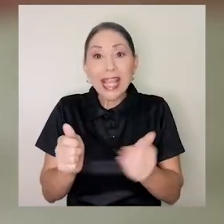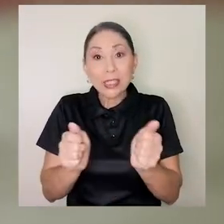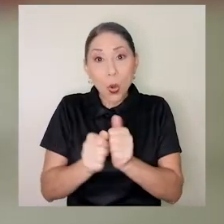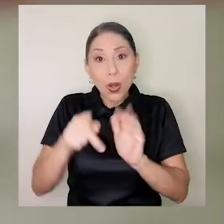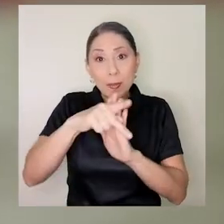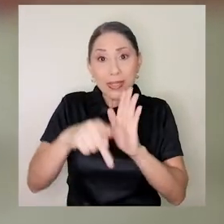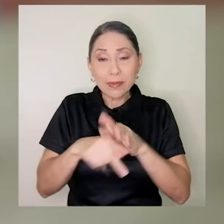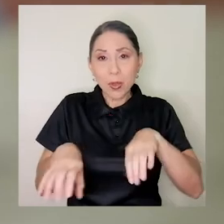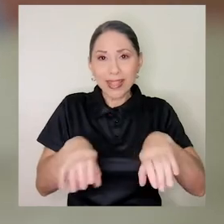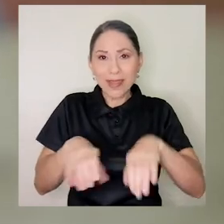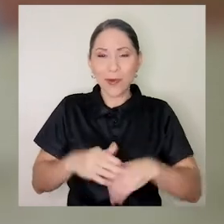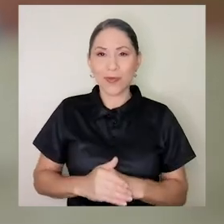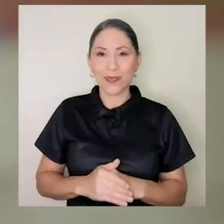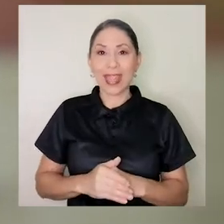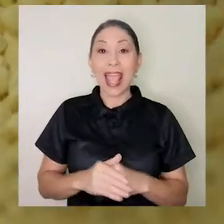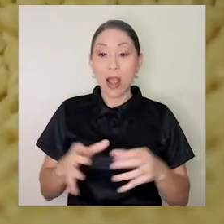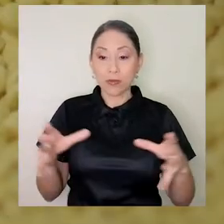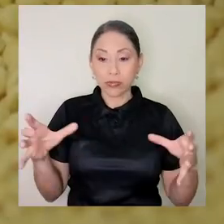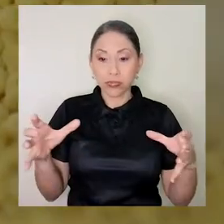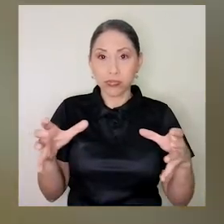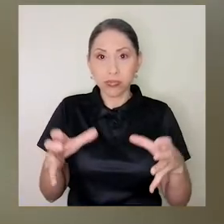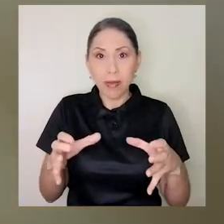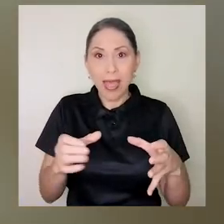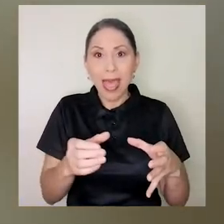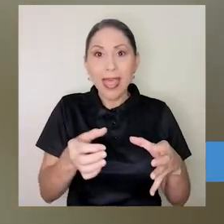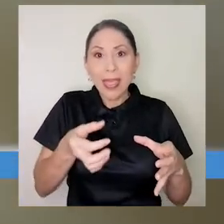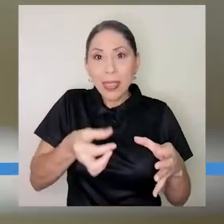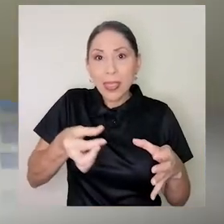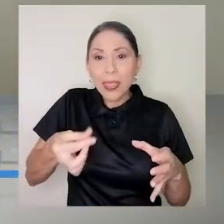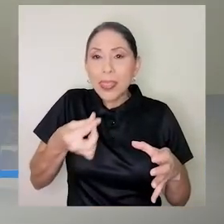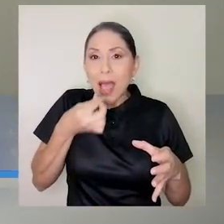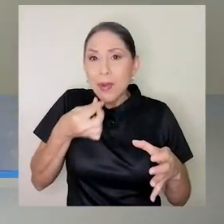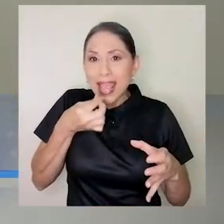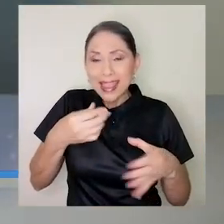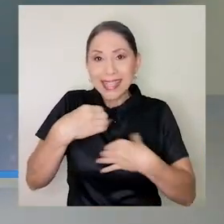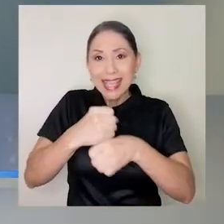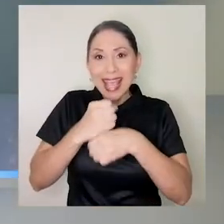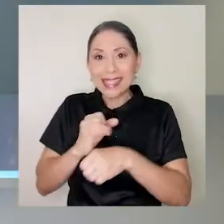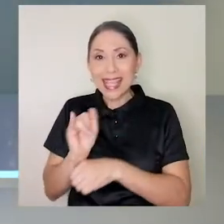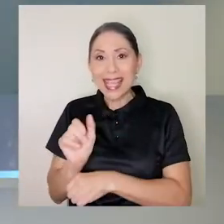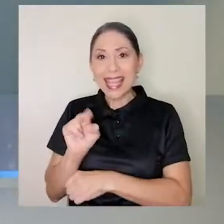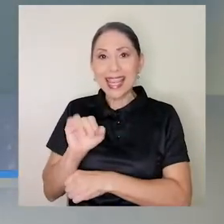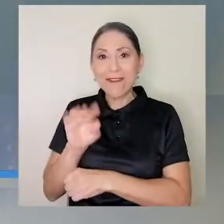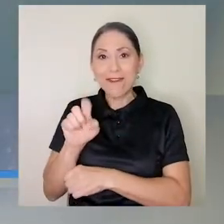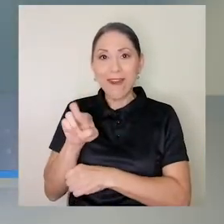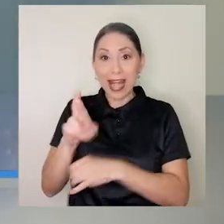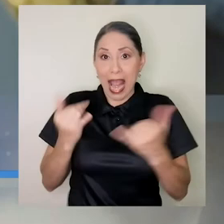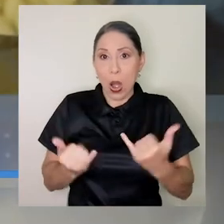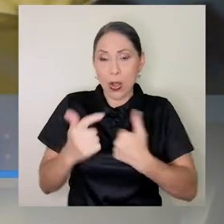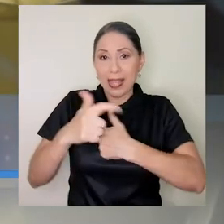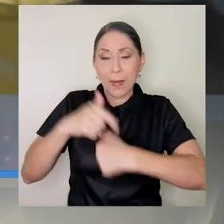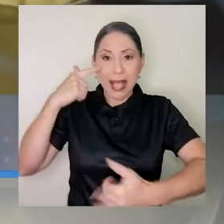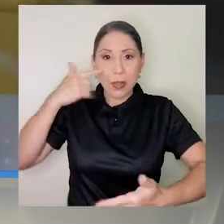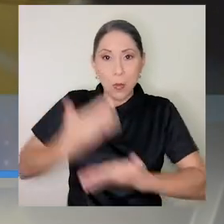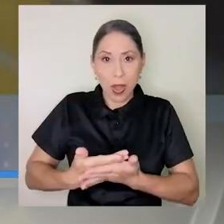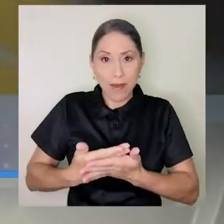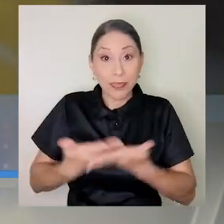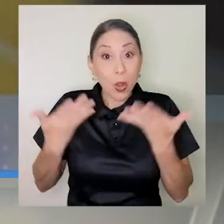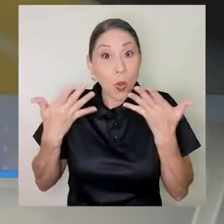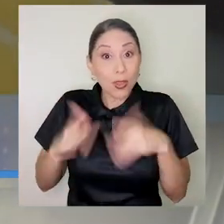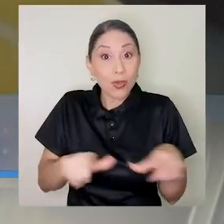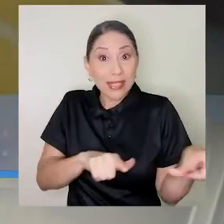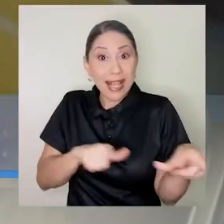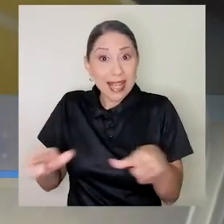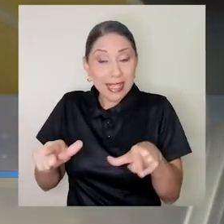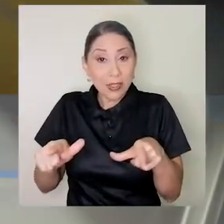principio activo. El lote de tabletas que prepara el INIFAR se encuentra en la fase de prueba. Una vez